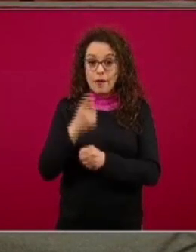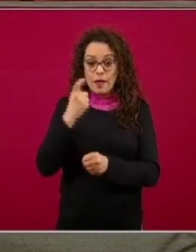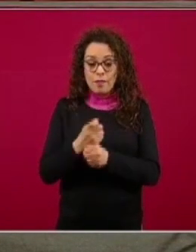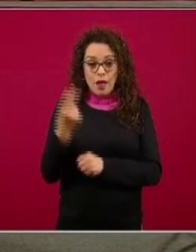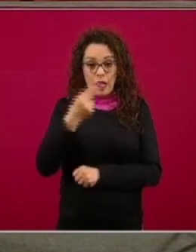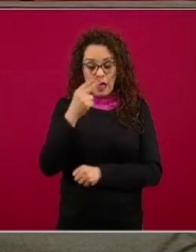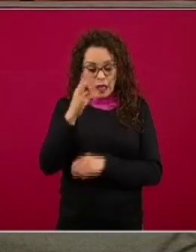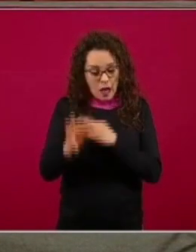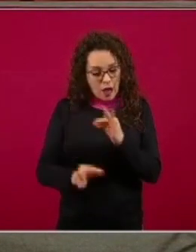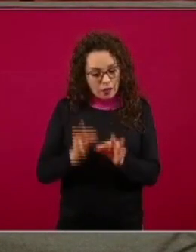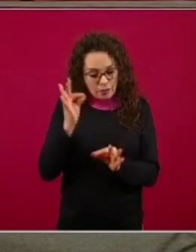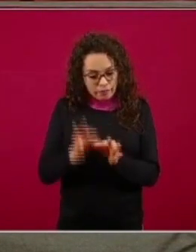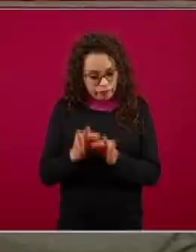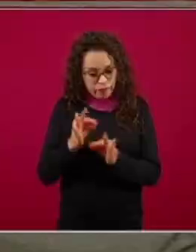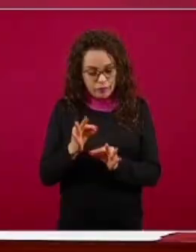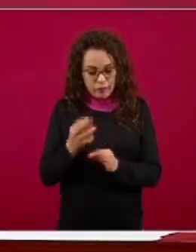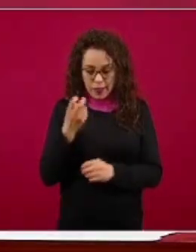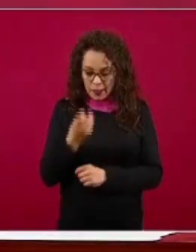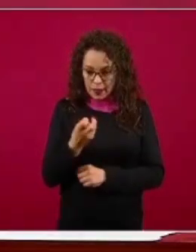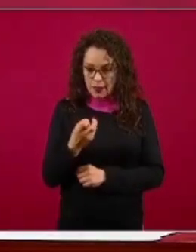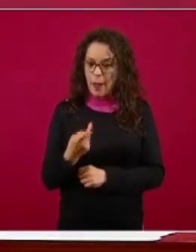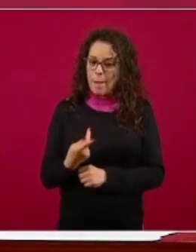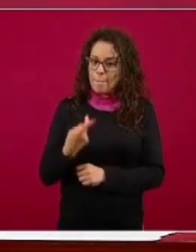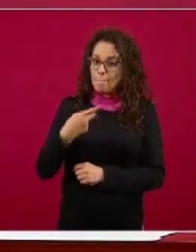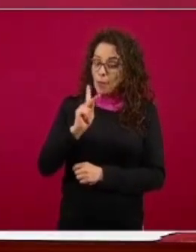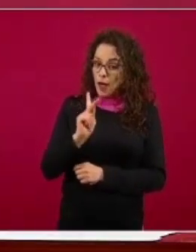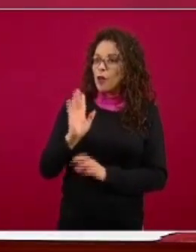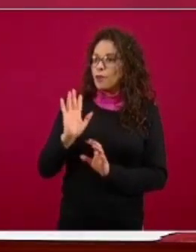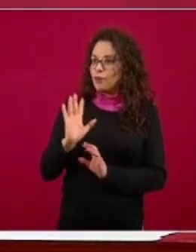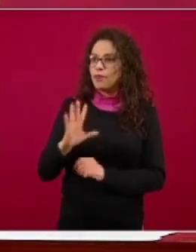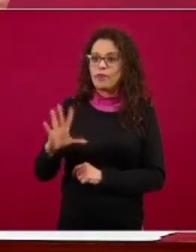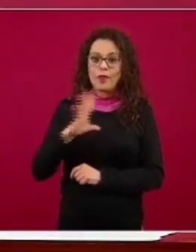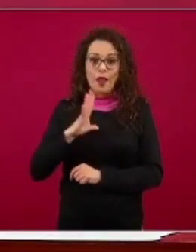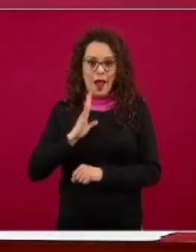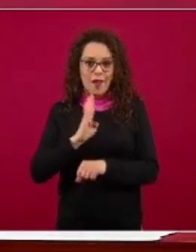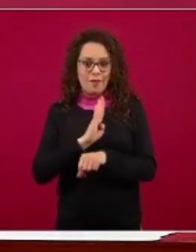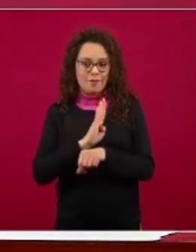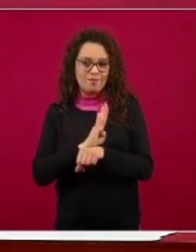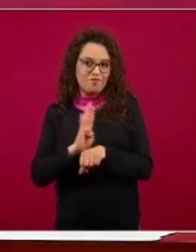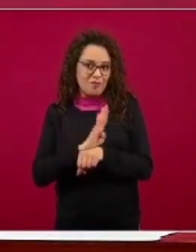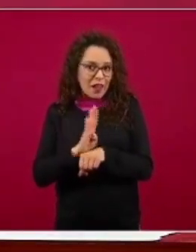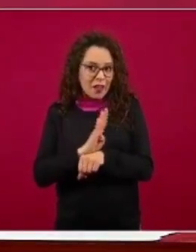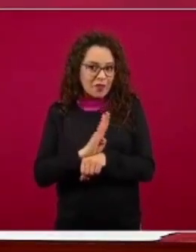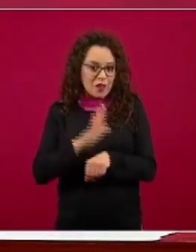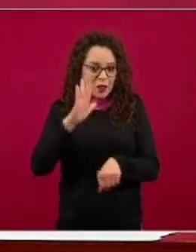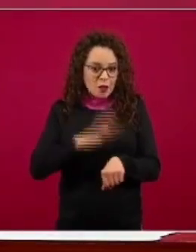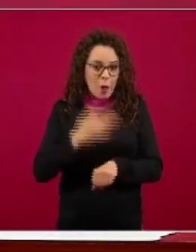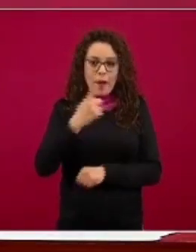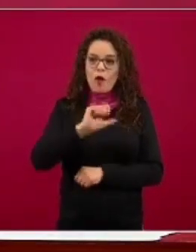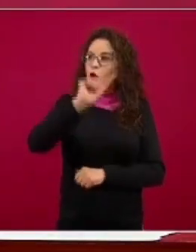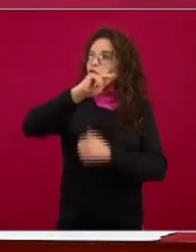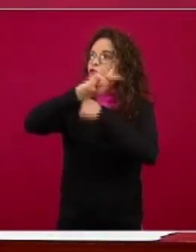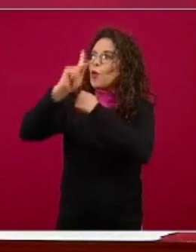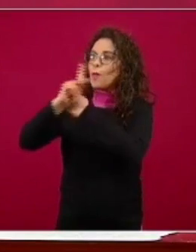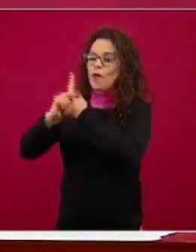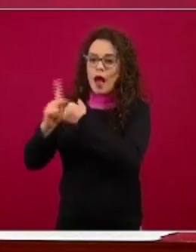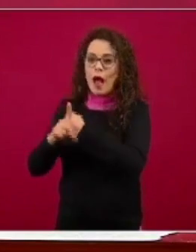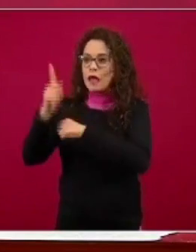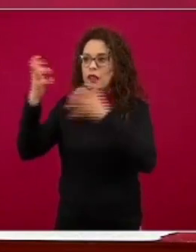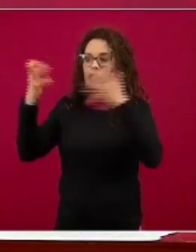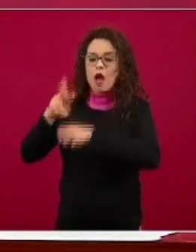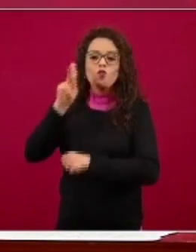pero fíjese que una ventaja que tenemos sobre muchos otros países que hicieron muestras